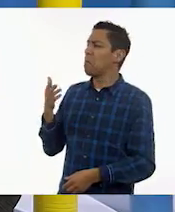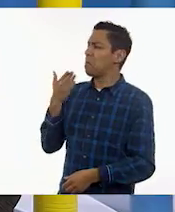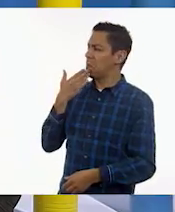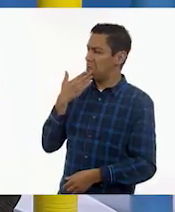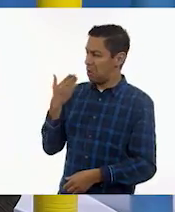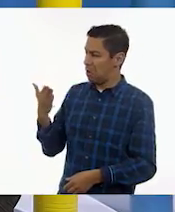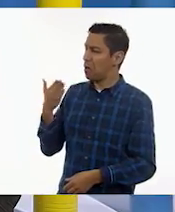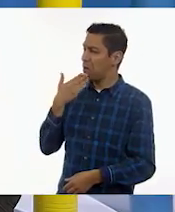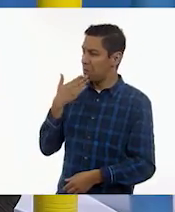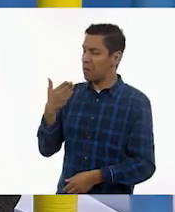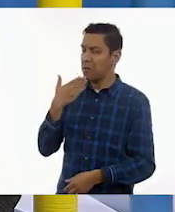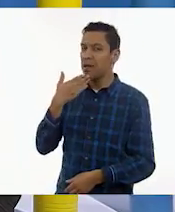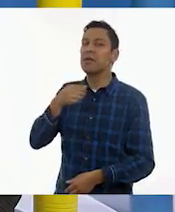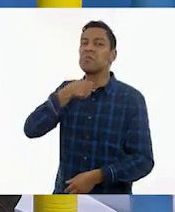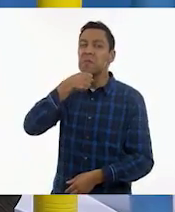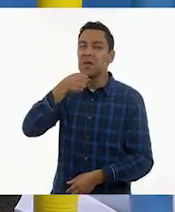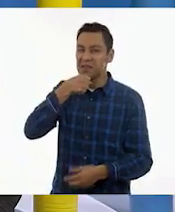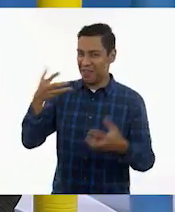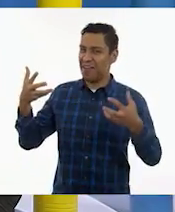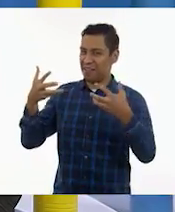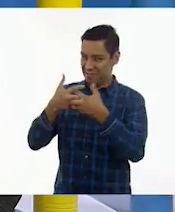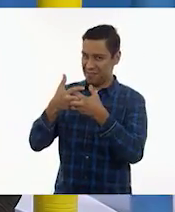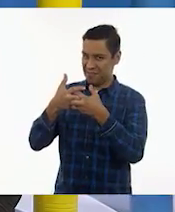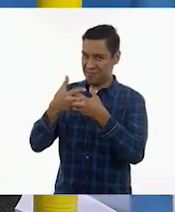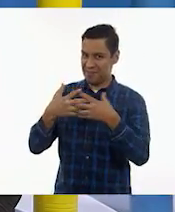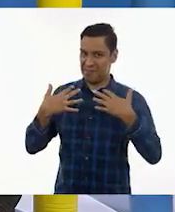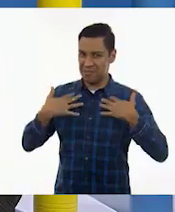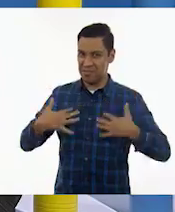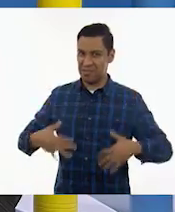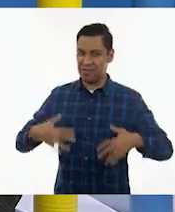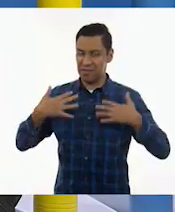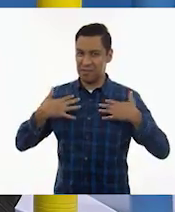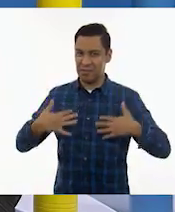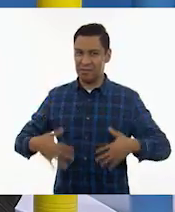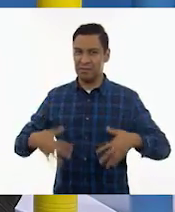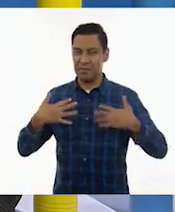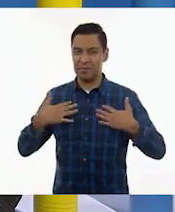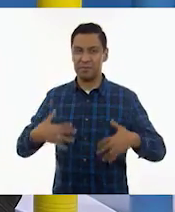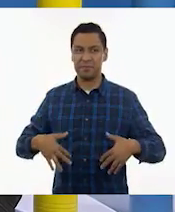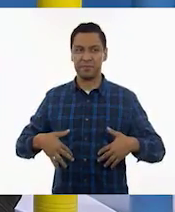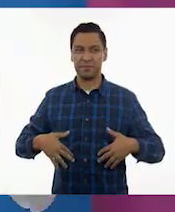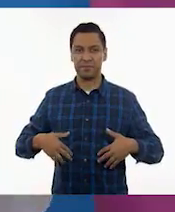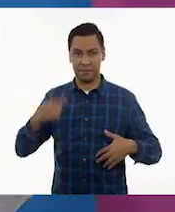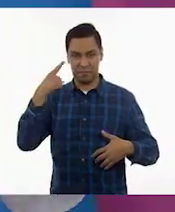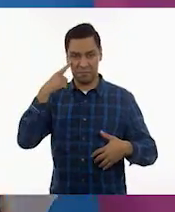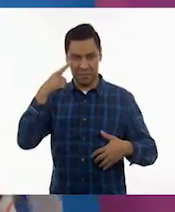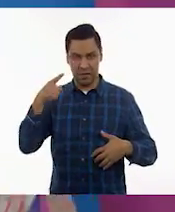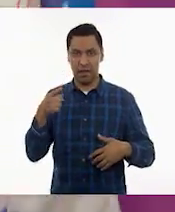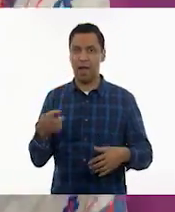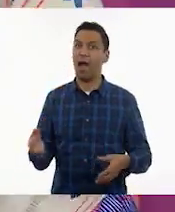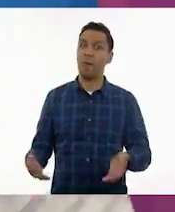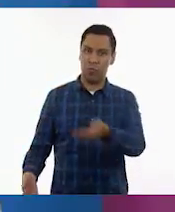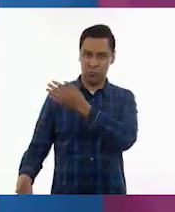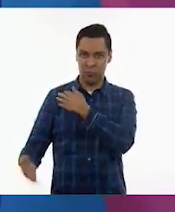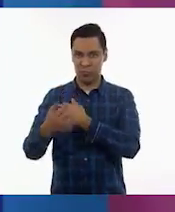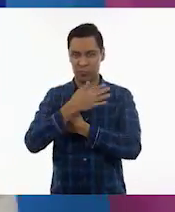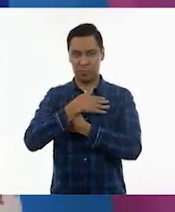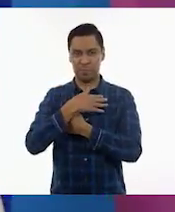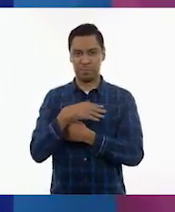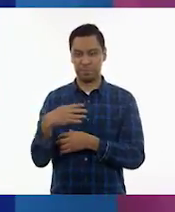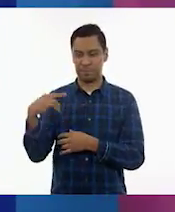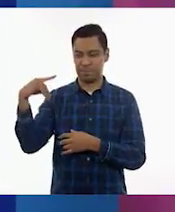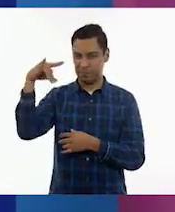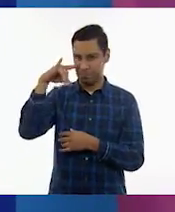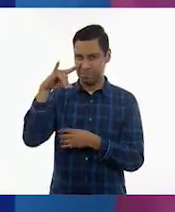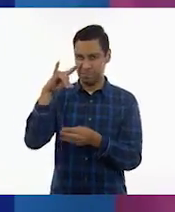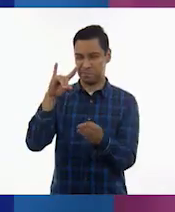bien. Muy guapo. La vieja Ixmucané. La vieja Ixmucané. Entonces, vamos a poner, la vamos a colocar aquí y vamos